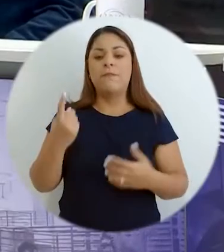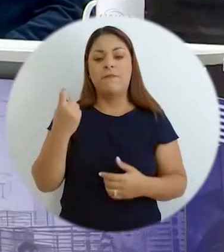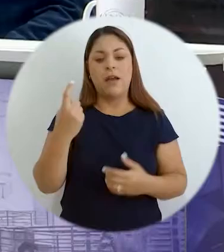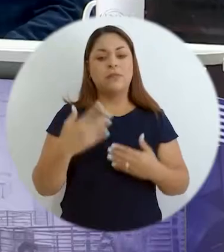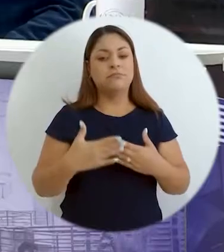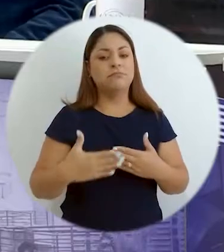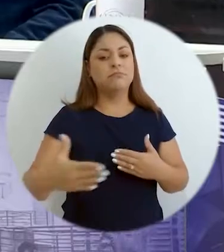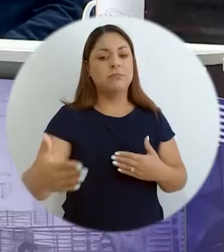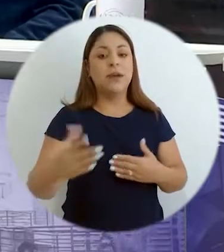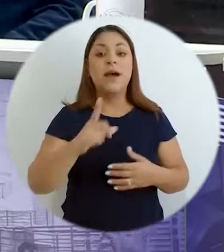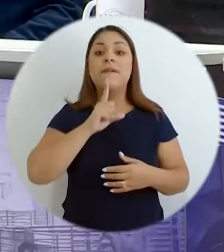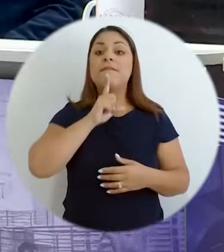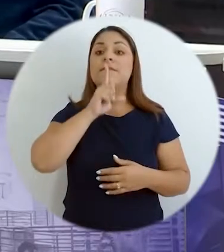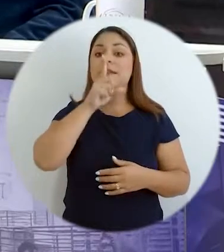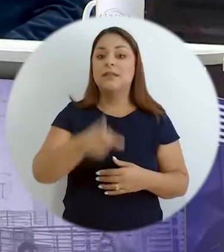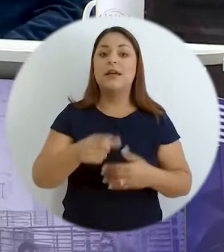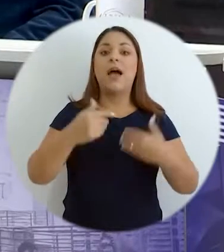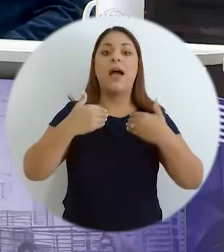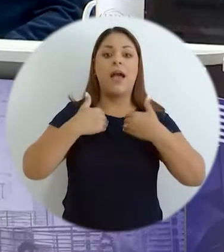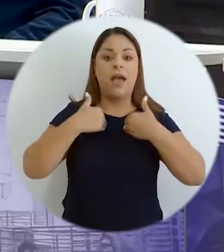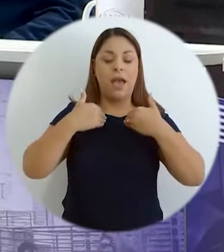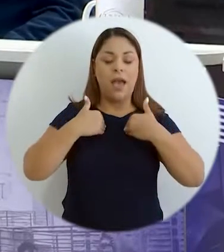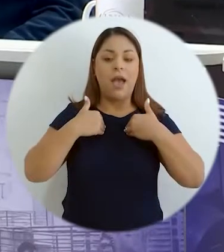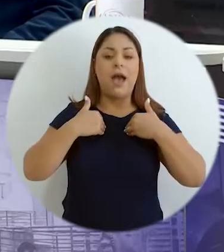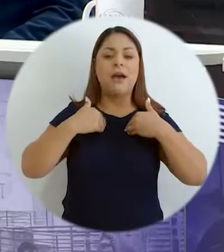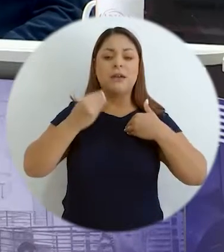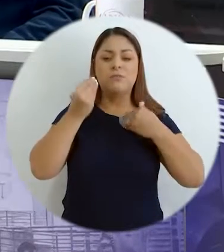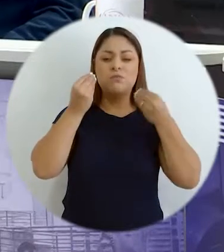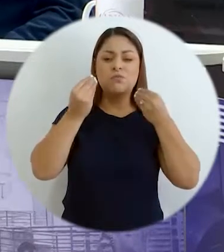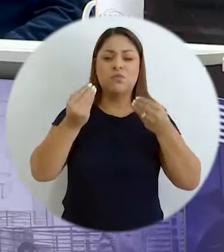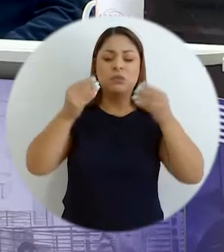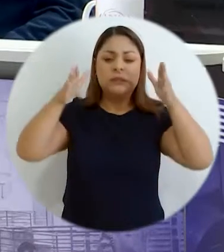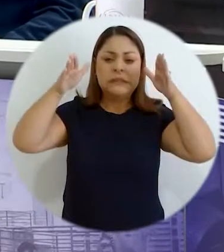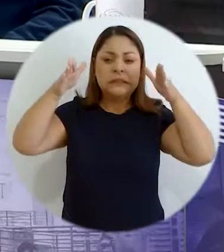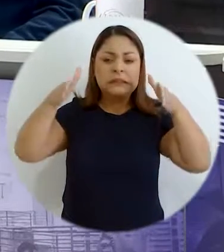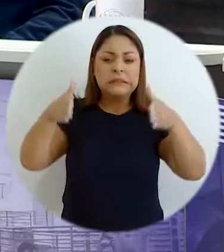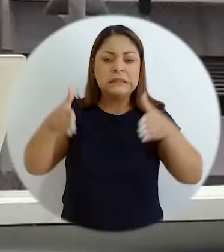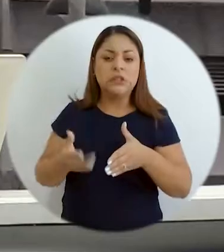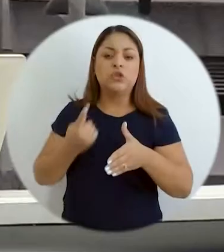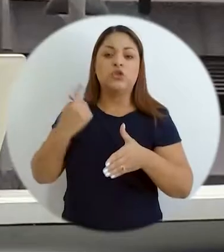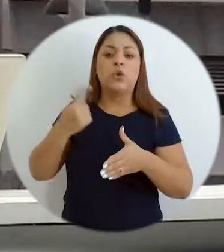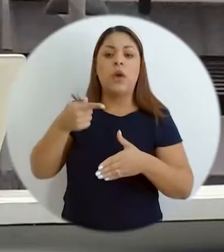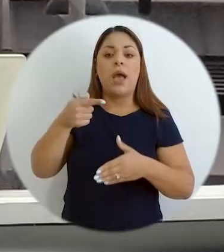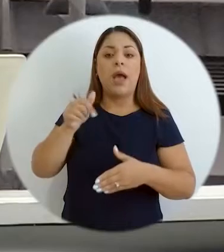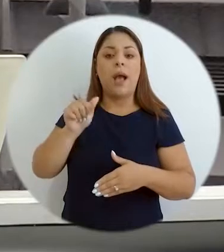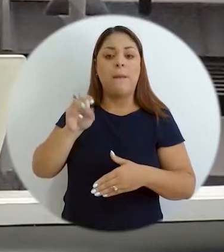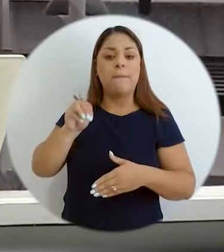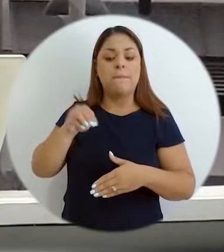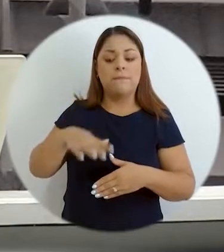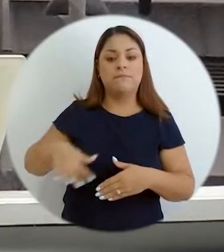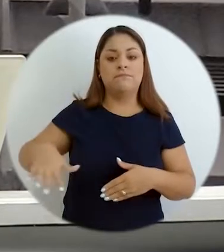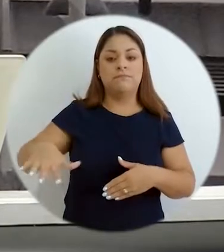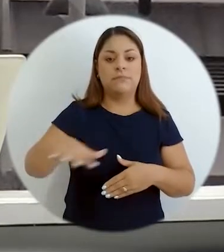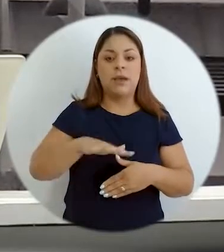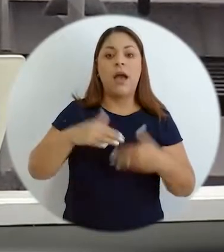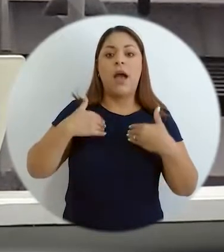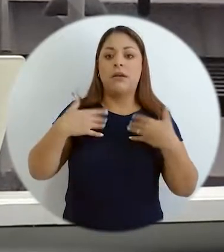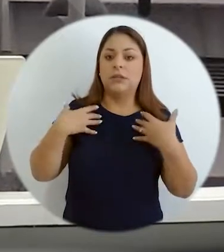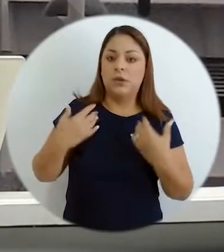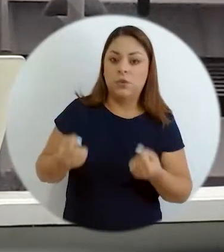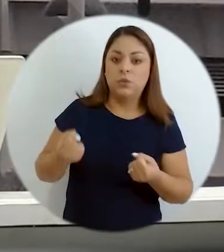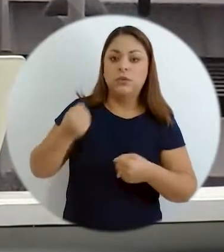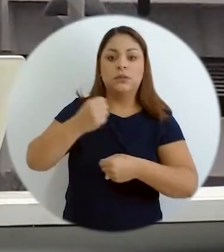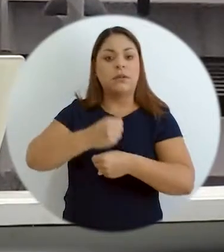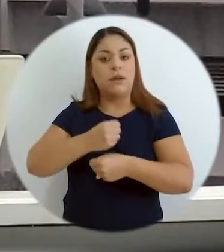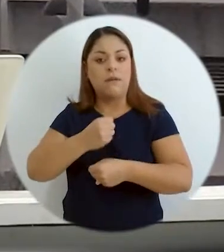Básicamente tenemos una alta concentración de población en la área metropolitana con mayores accesos a trabajo, a educación, a salud, a